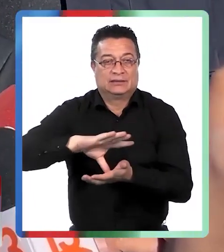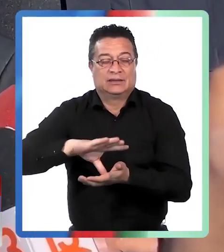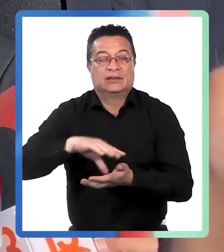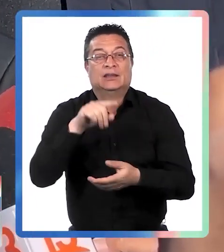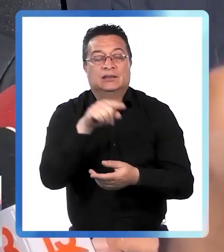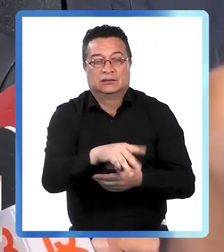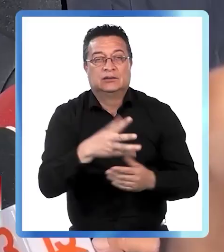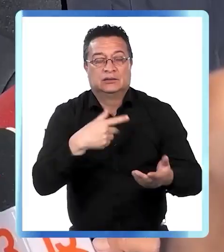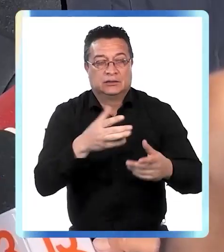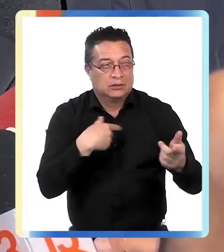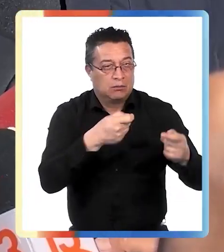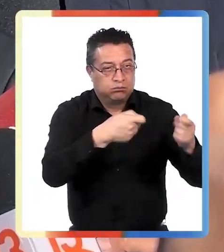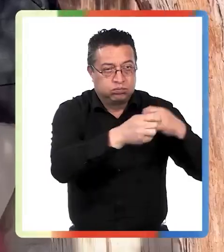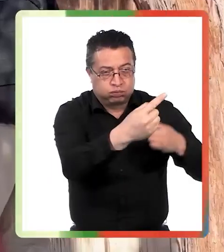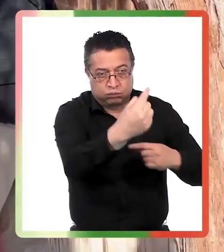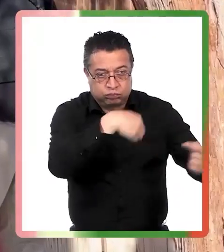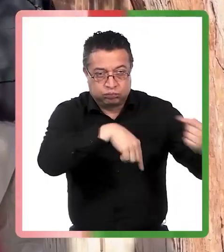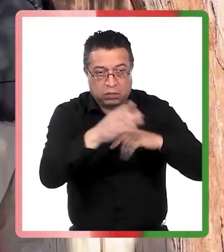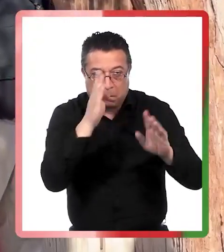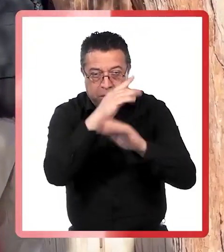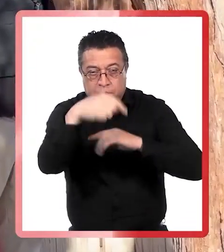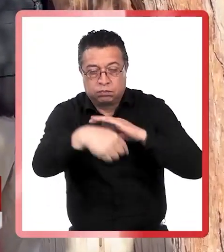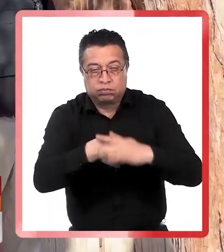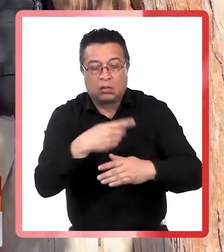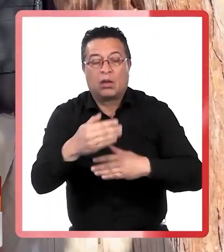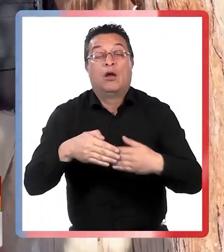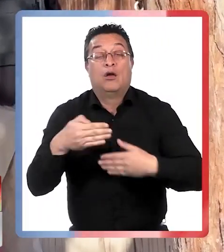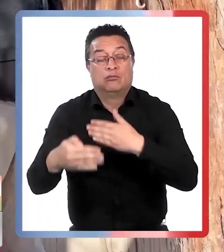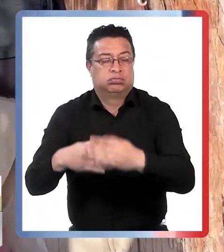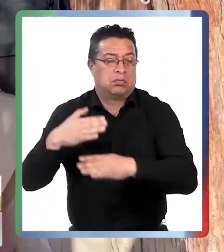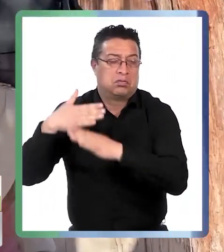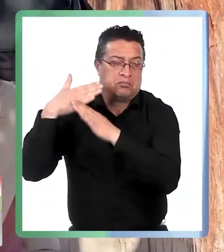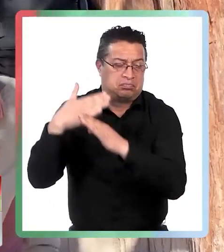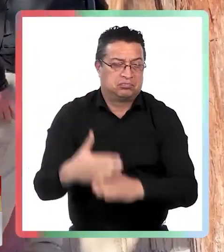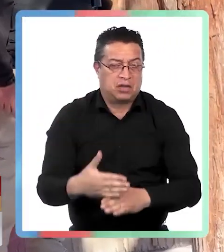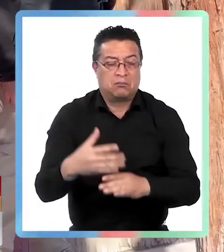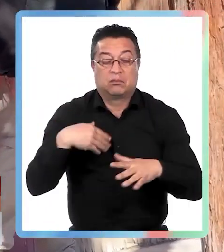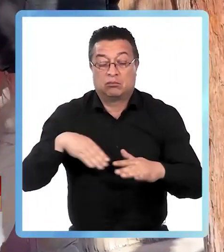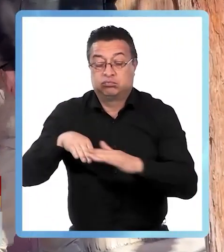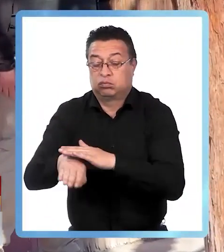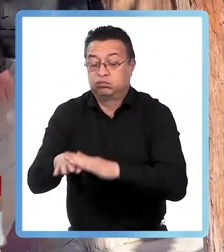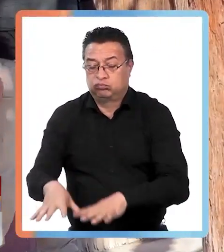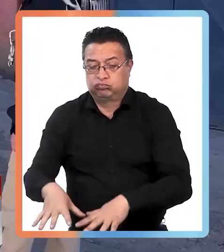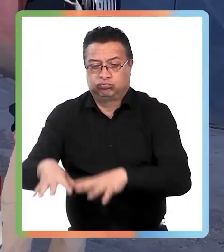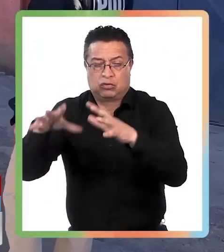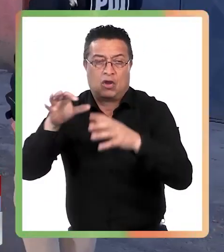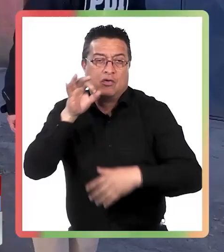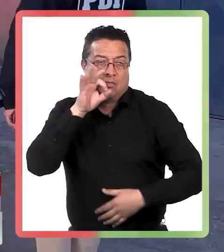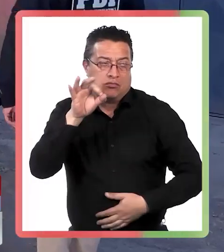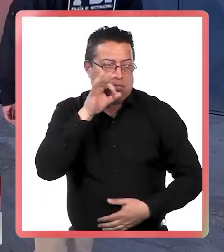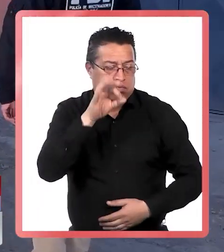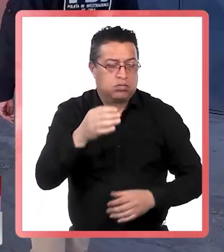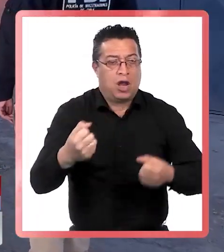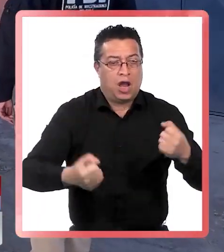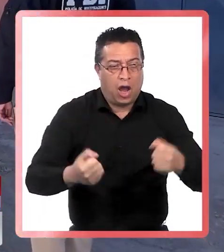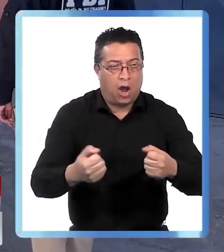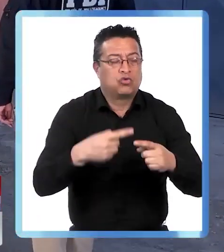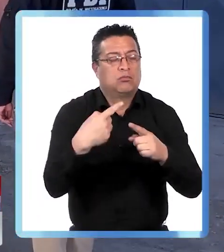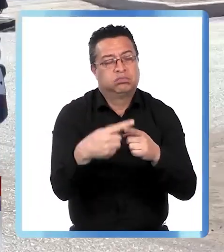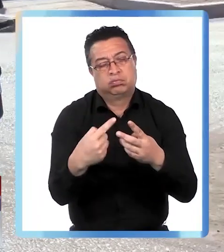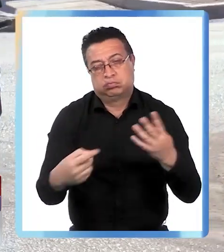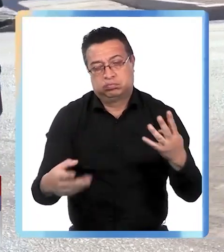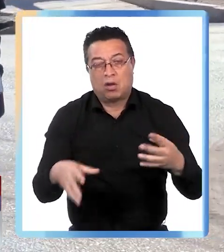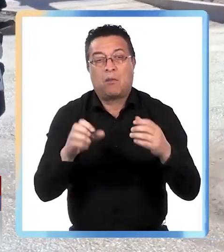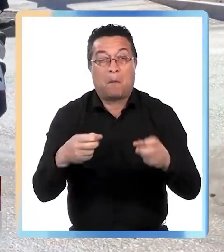al tratar a las mismas, y generando un proceso permanente de acopiar riquezas, medios y vehículos,